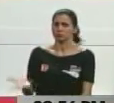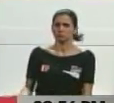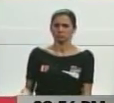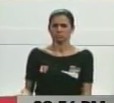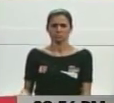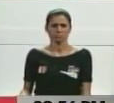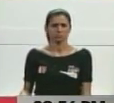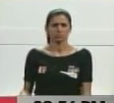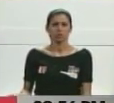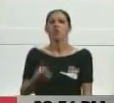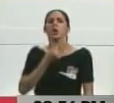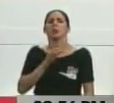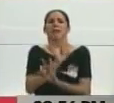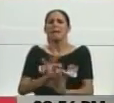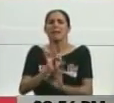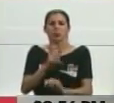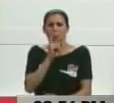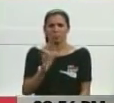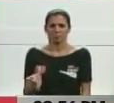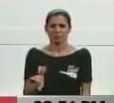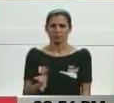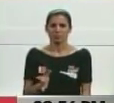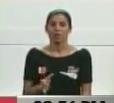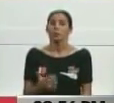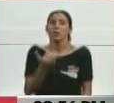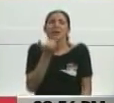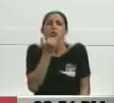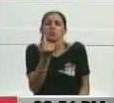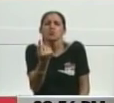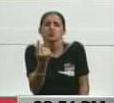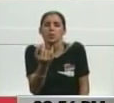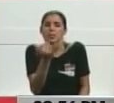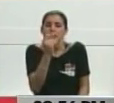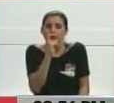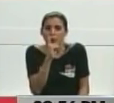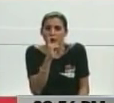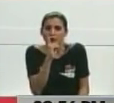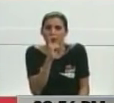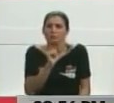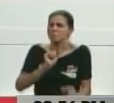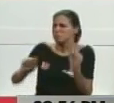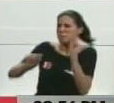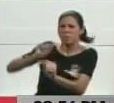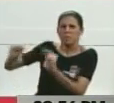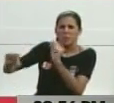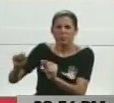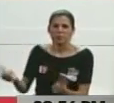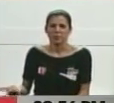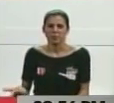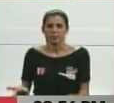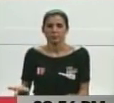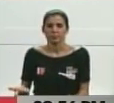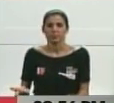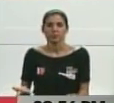Si algo falla, le caen encima. Pero yo, para que escriban, se le acabaron los cartuchos y escribí cosas buenas, parece.